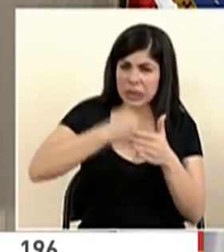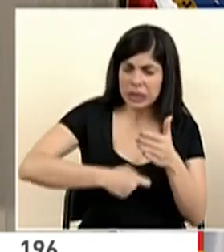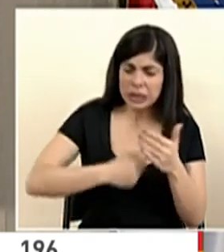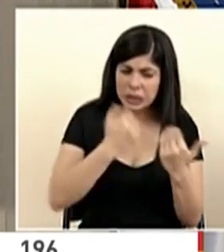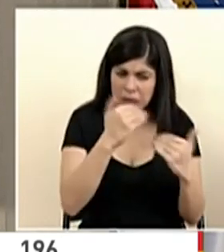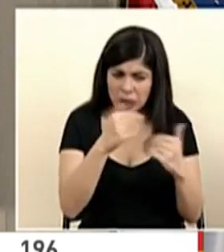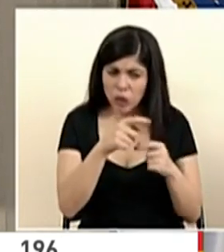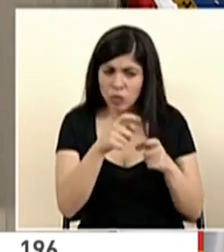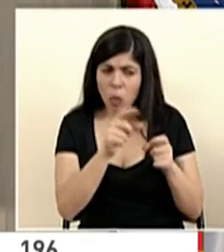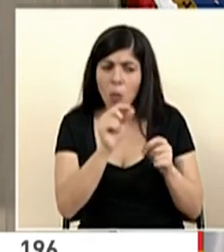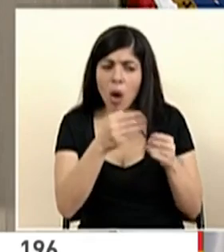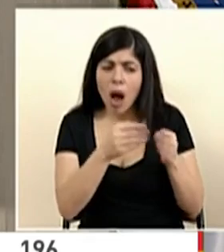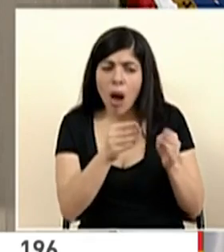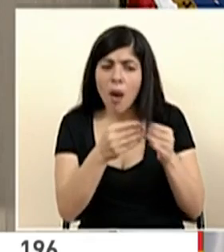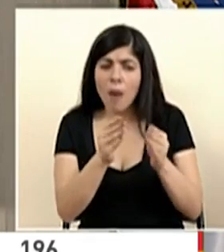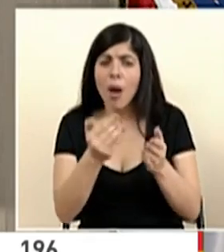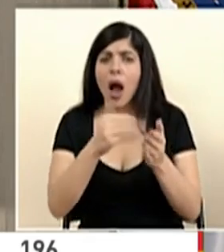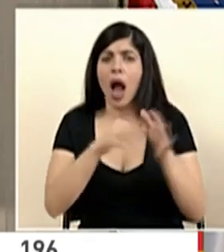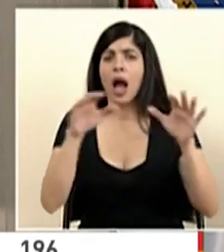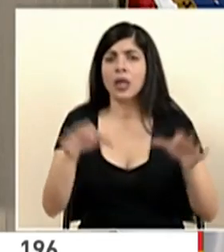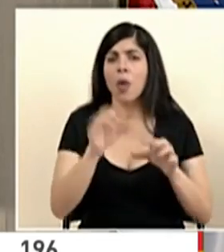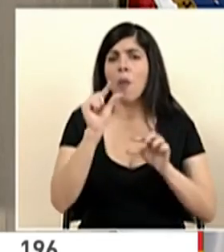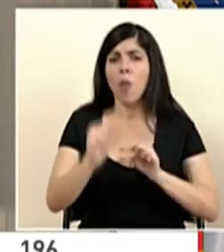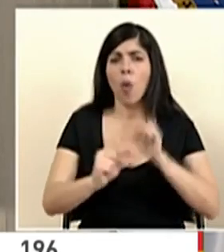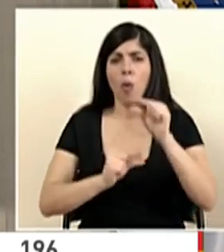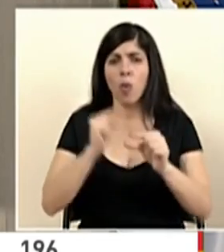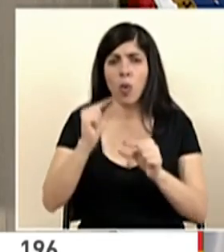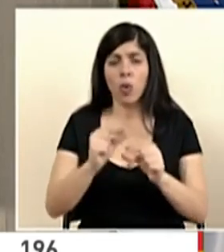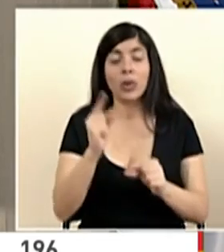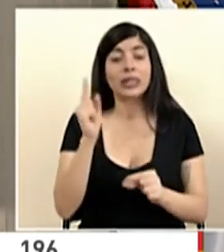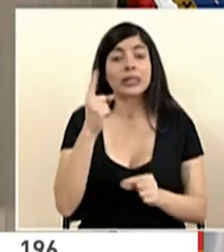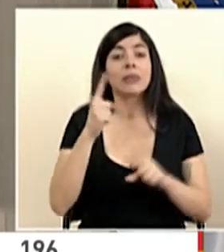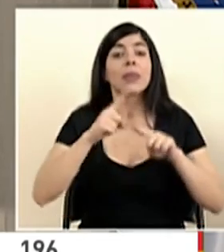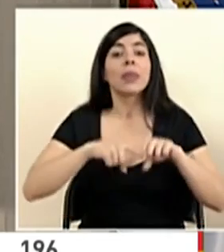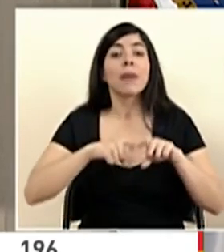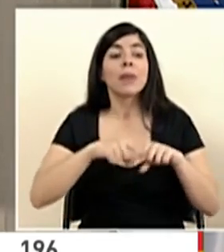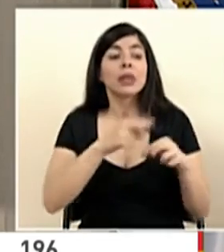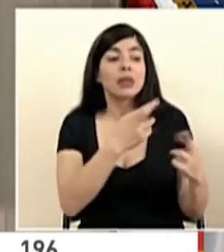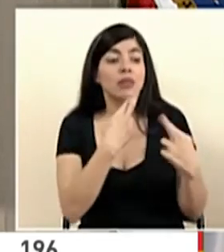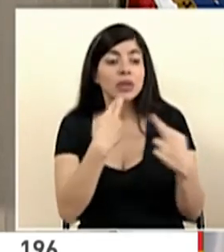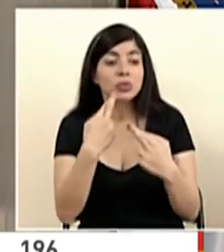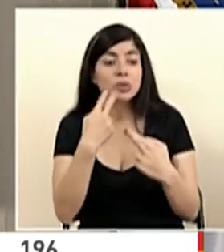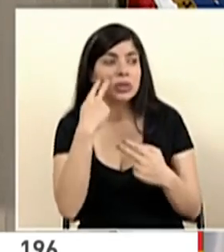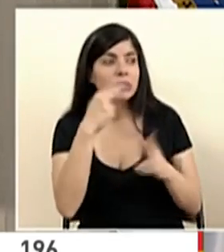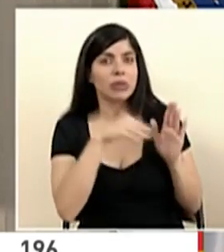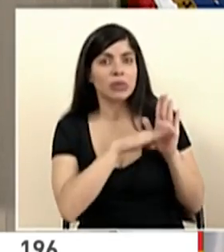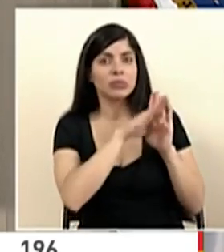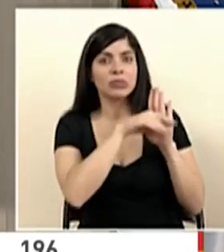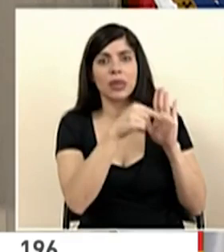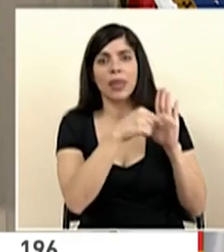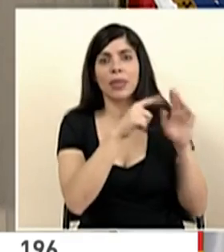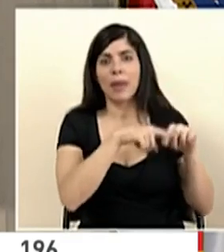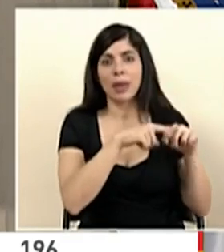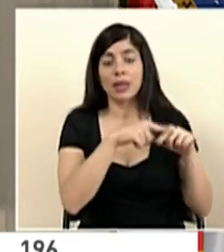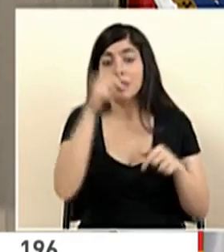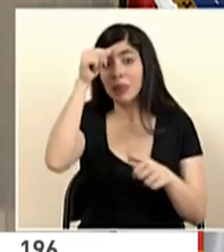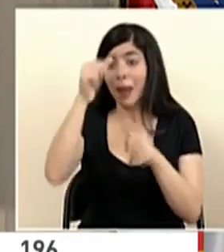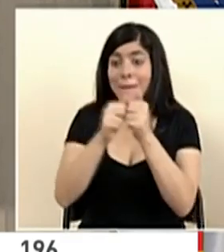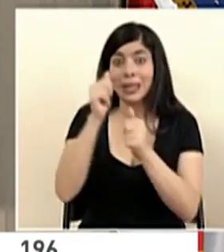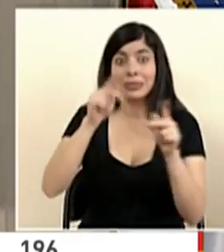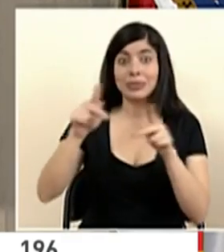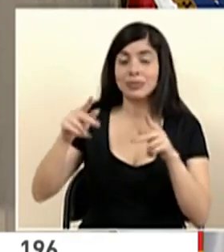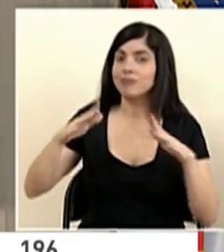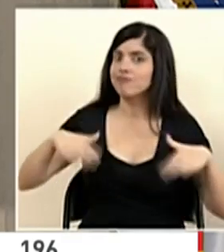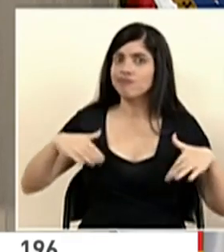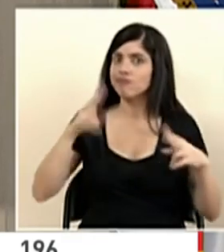retomando las actividades. Y eso tenemos que ir viendo siempre la respuesta en la curva. Recordemos que la mayoría de la población todavía no ha